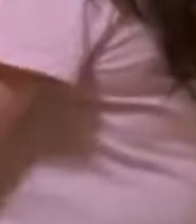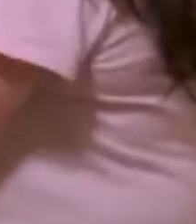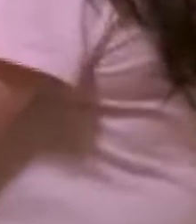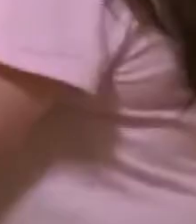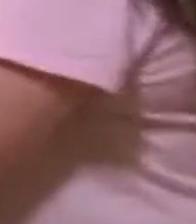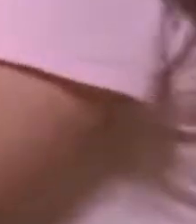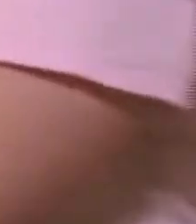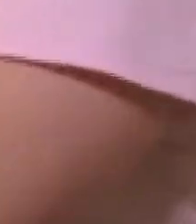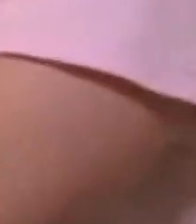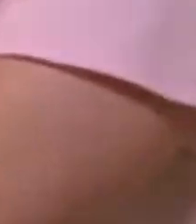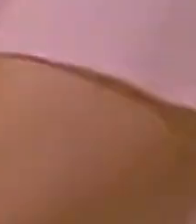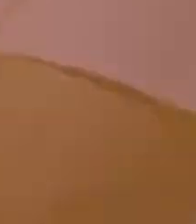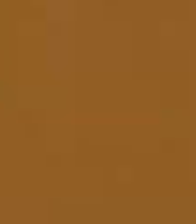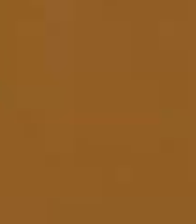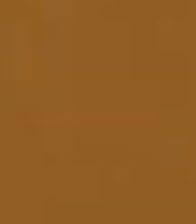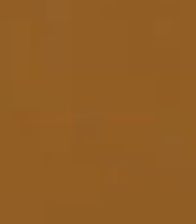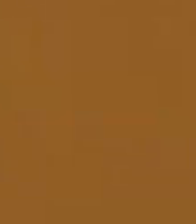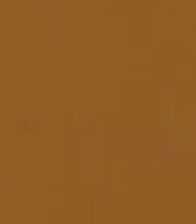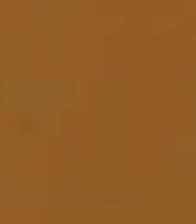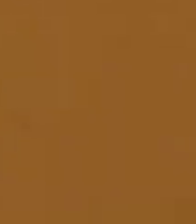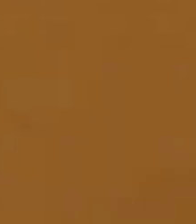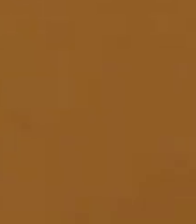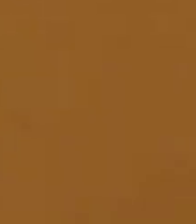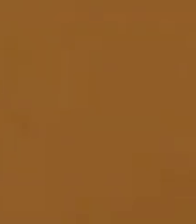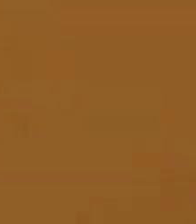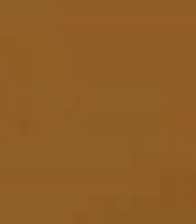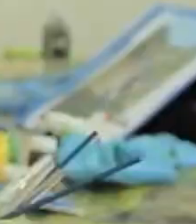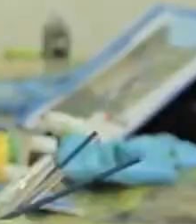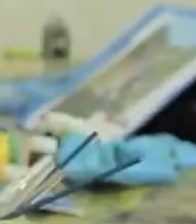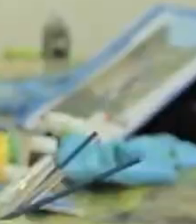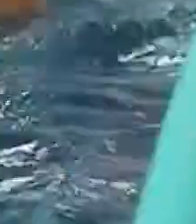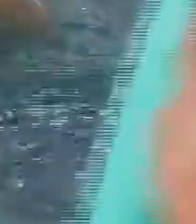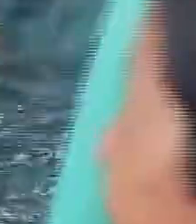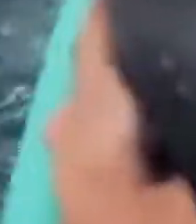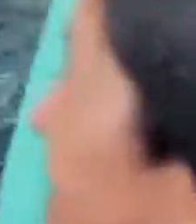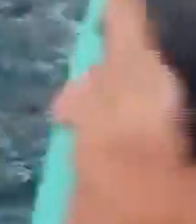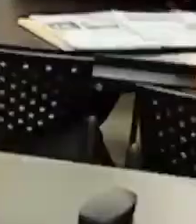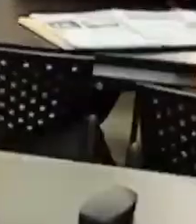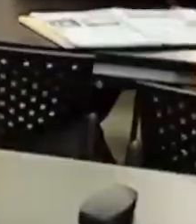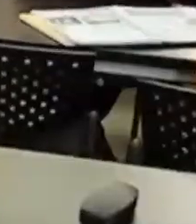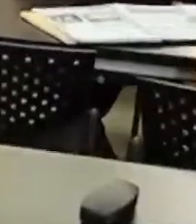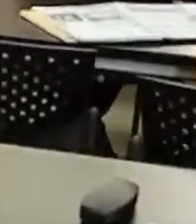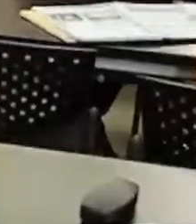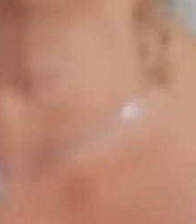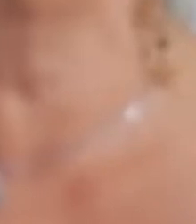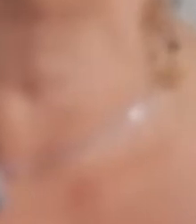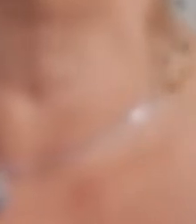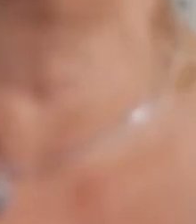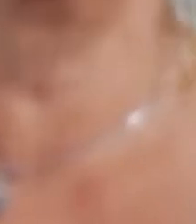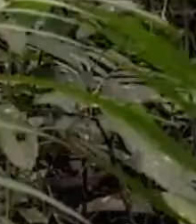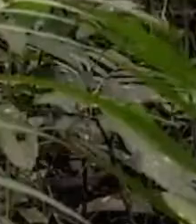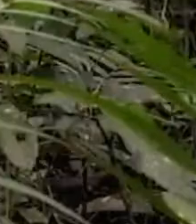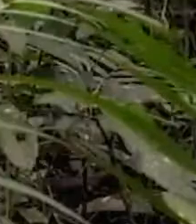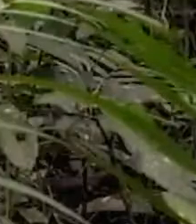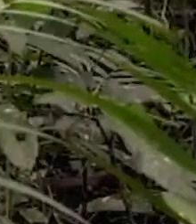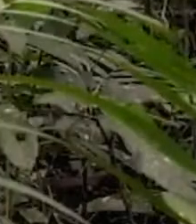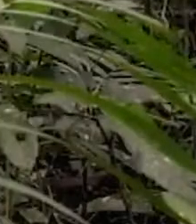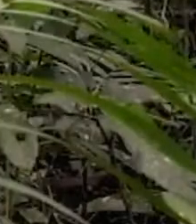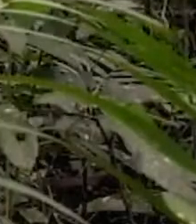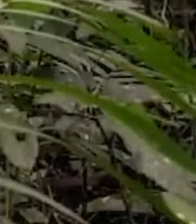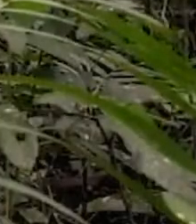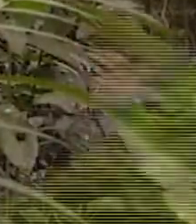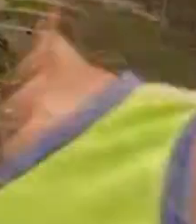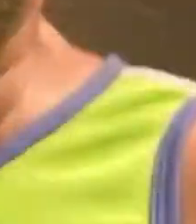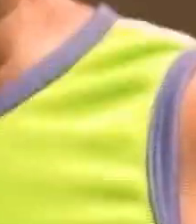Ageco tiene una buena noticia Para todas las personas mayores Y sus familiares Gracias a la televisión